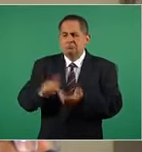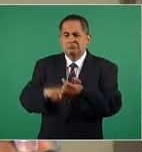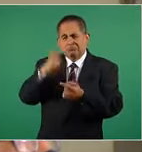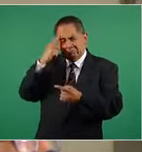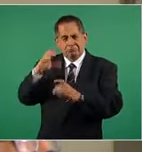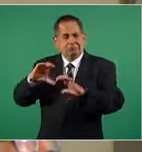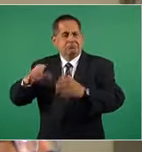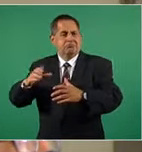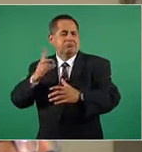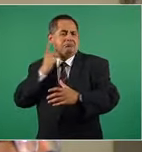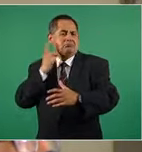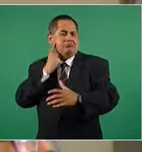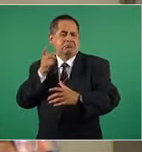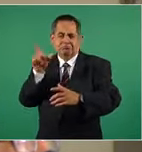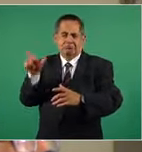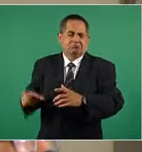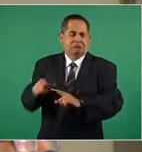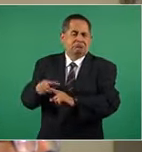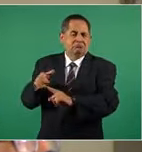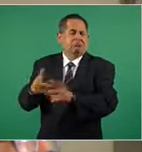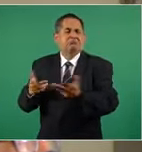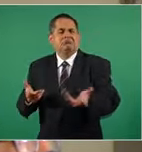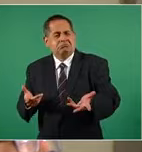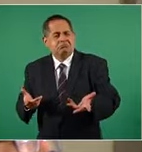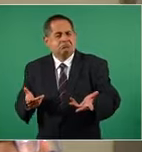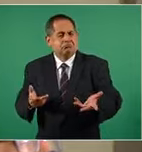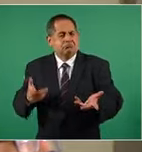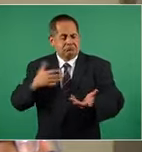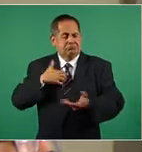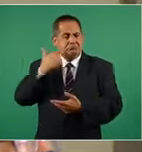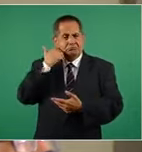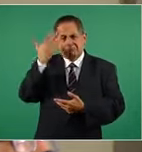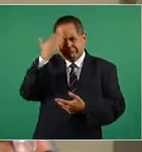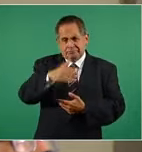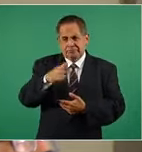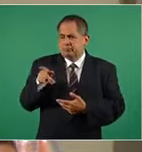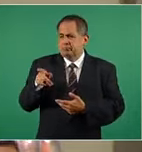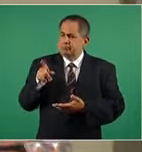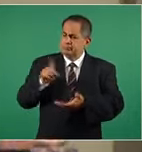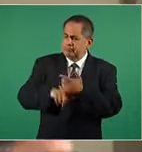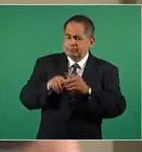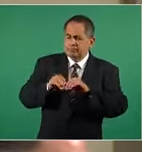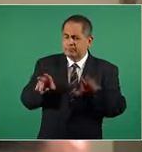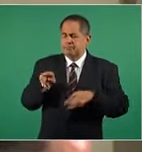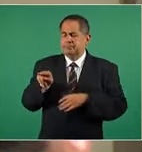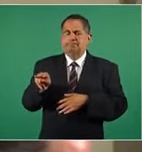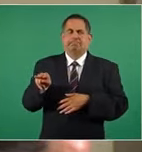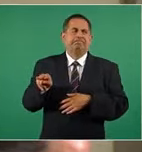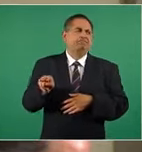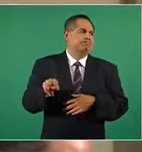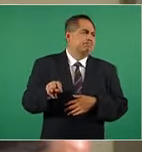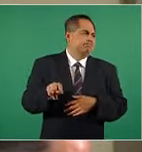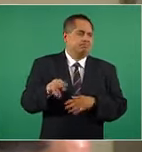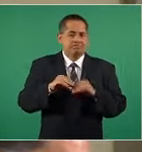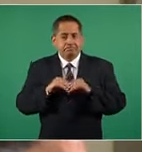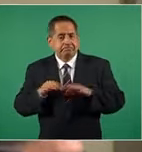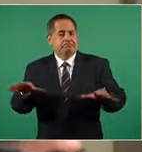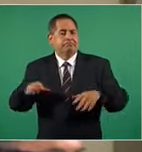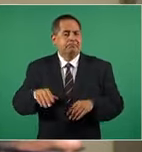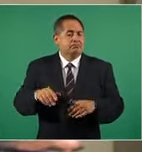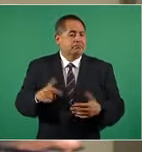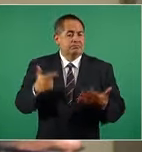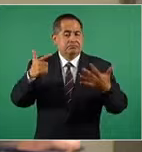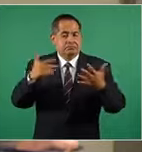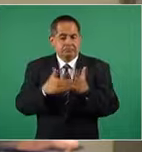características? Yo quiero preguntarle cuál es el mensaje que le da a los siete millones de